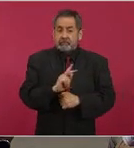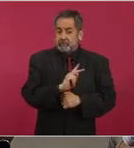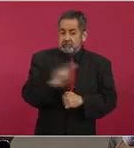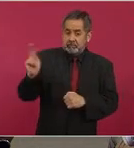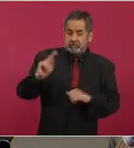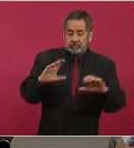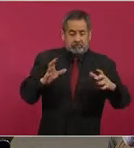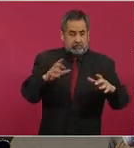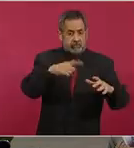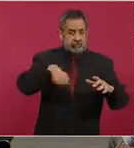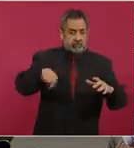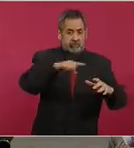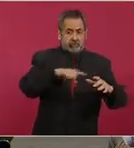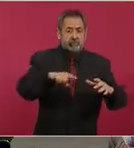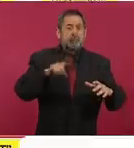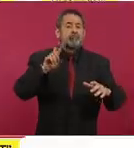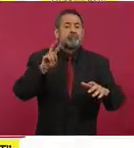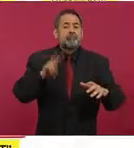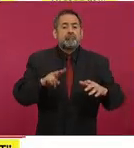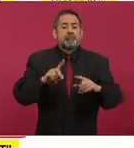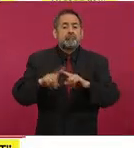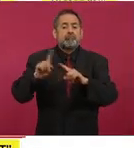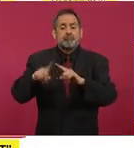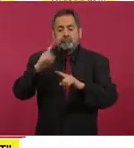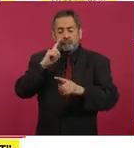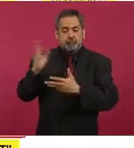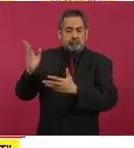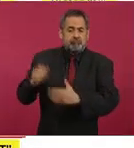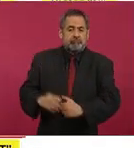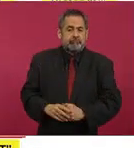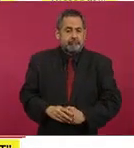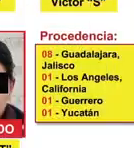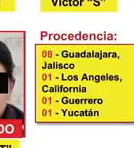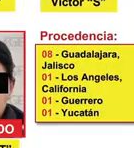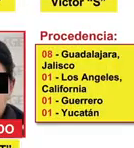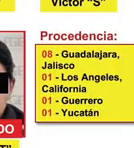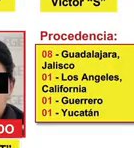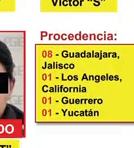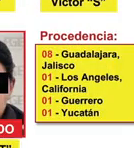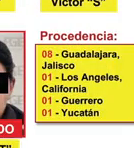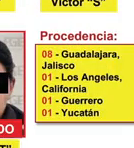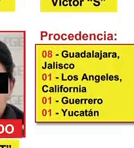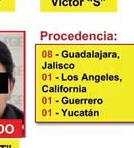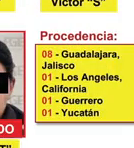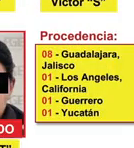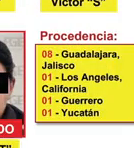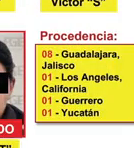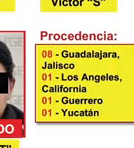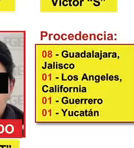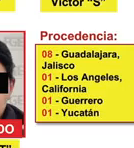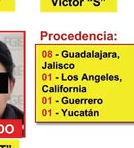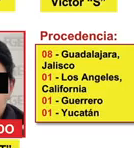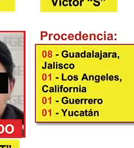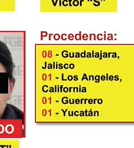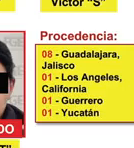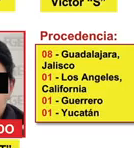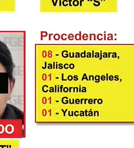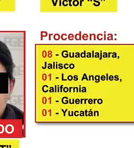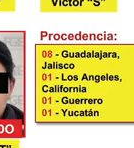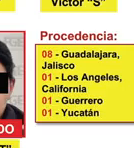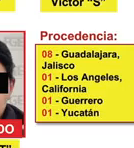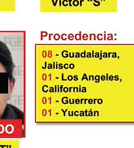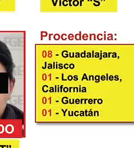de orígenes distintos al estado de Quintana Roo. Siguiente. También